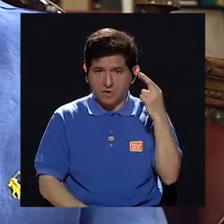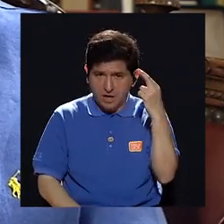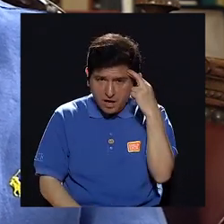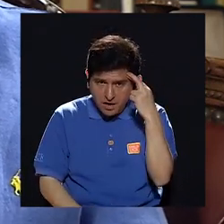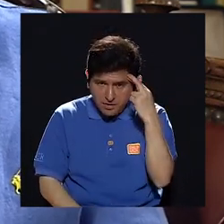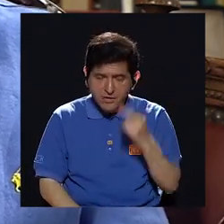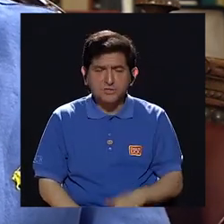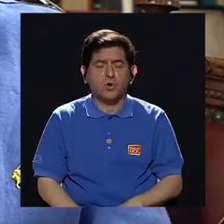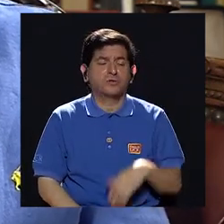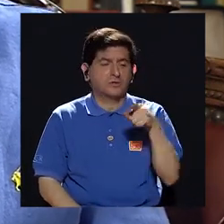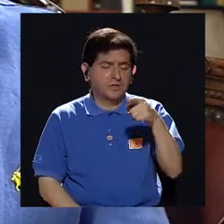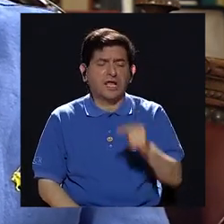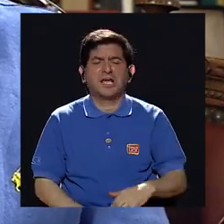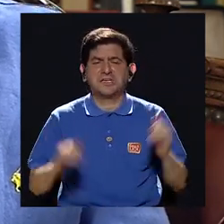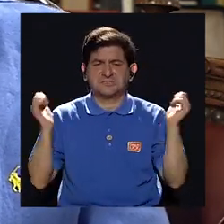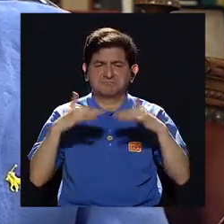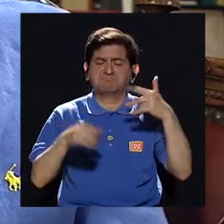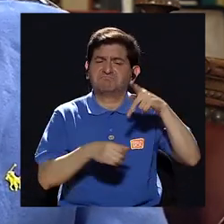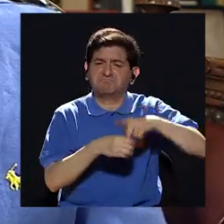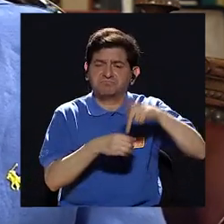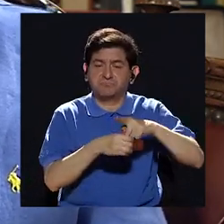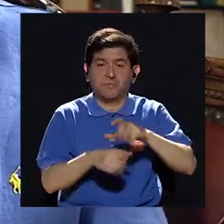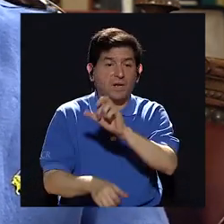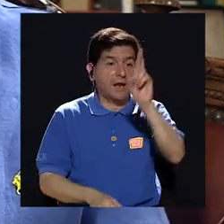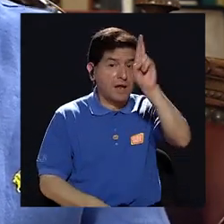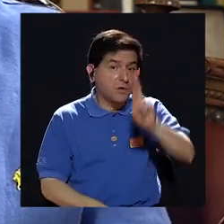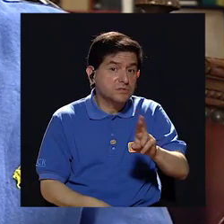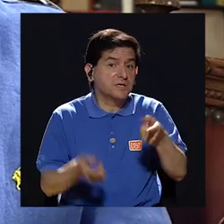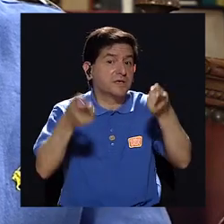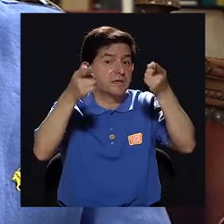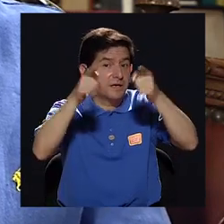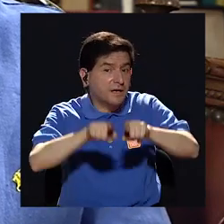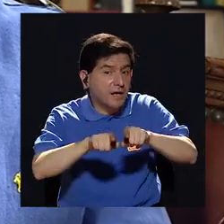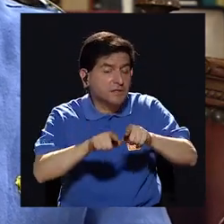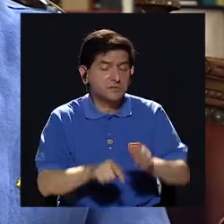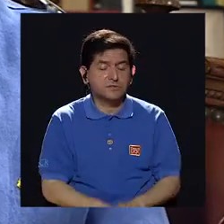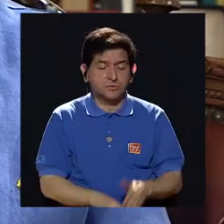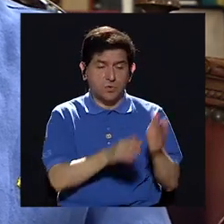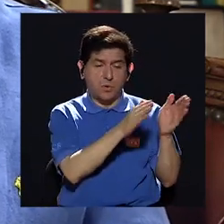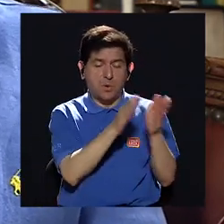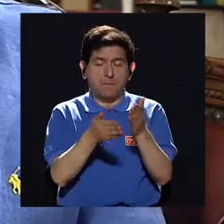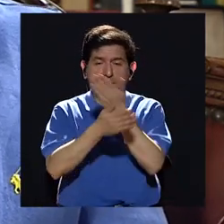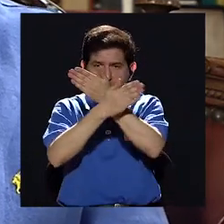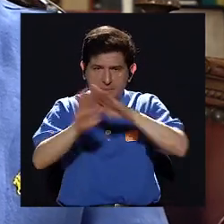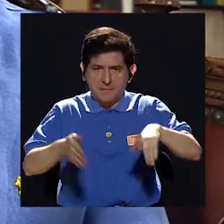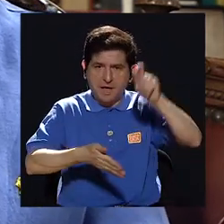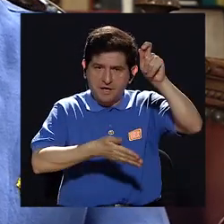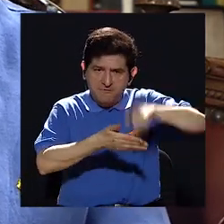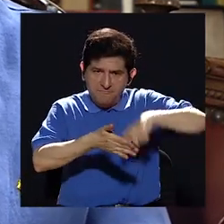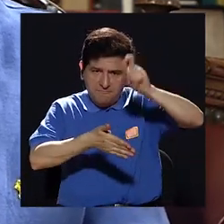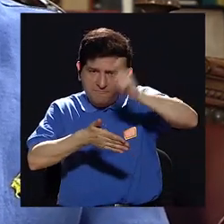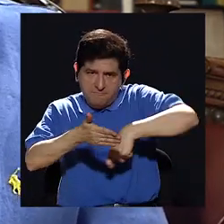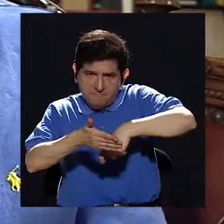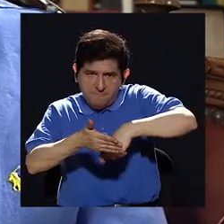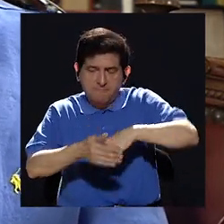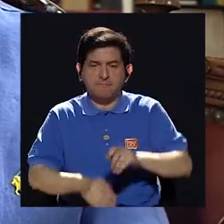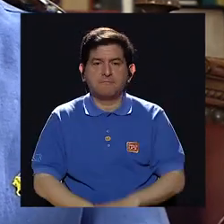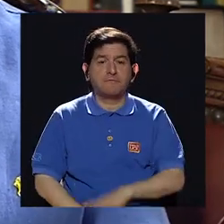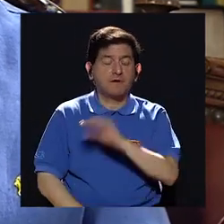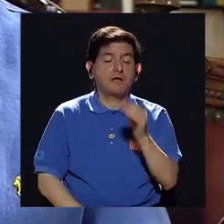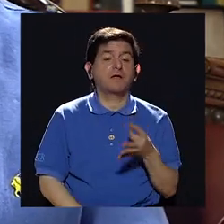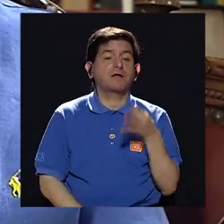peleando ahora con respecto a Costa Rica el plan de paz la firma del plan de paz y